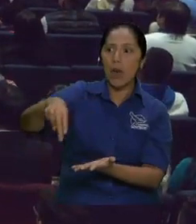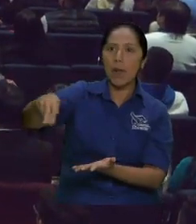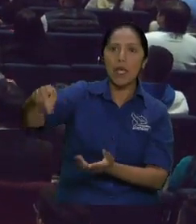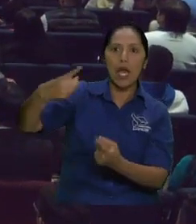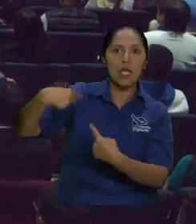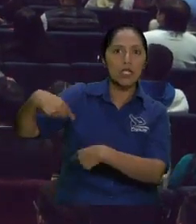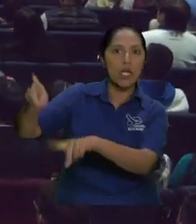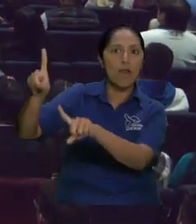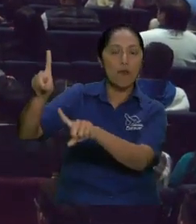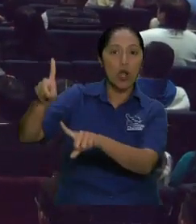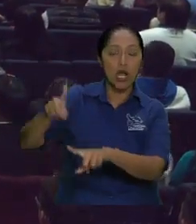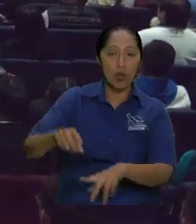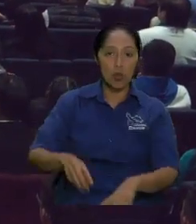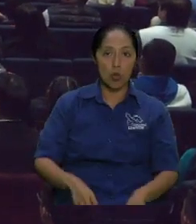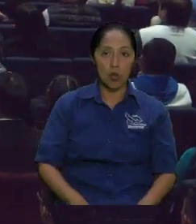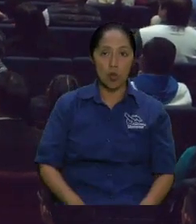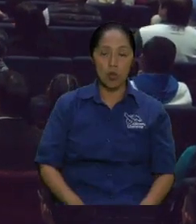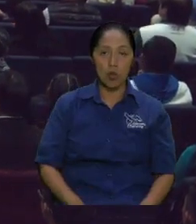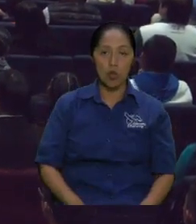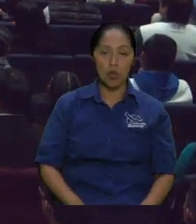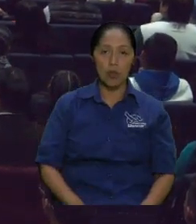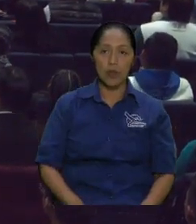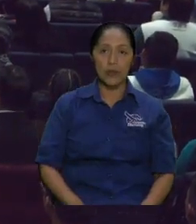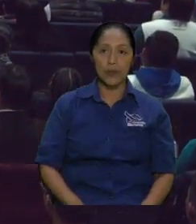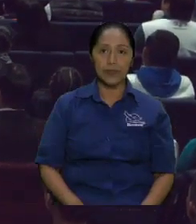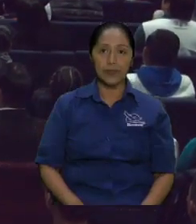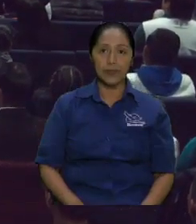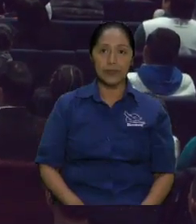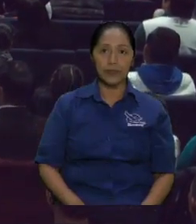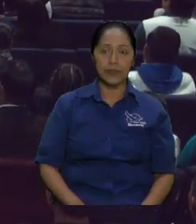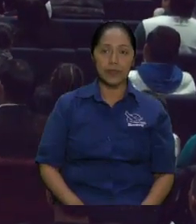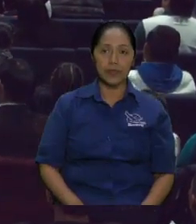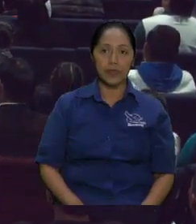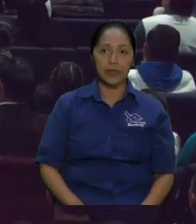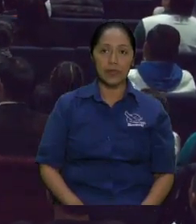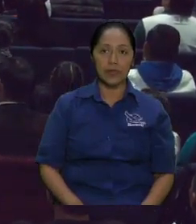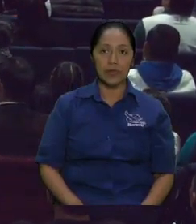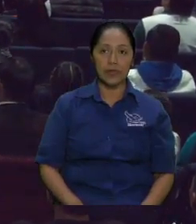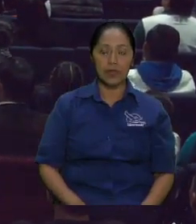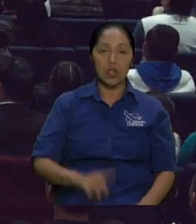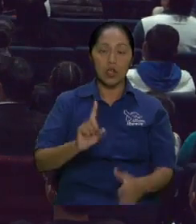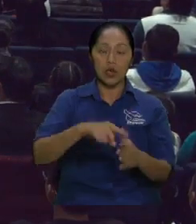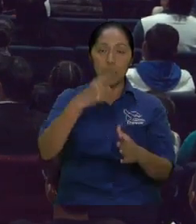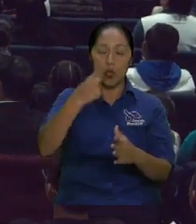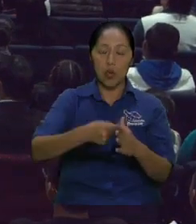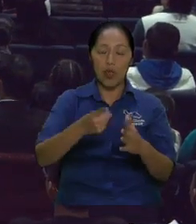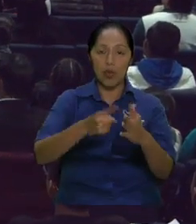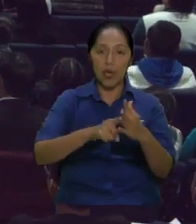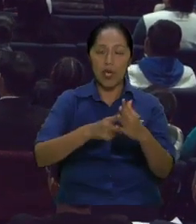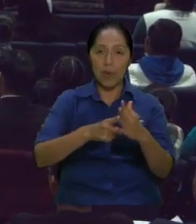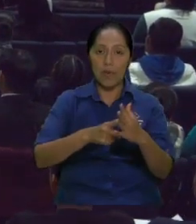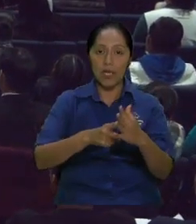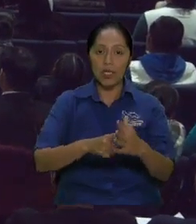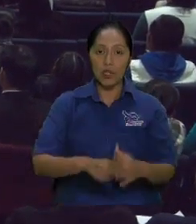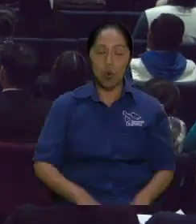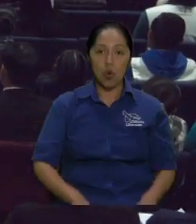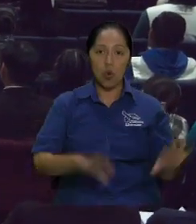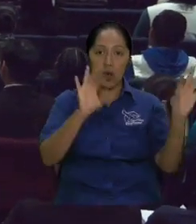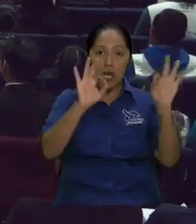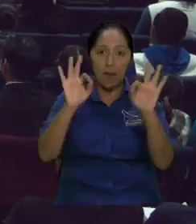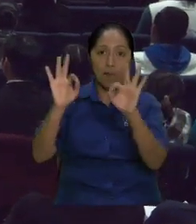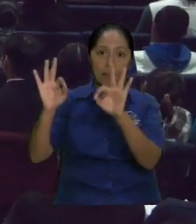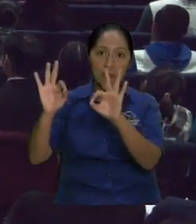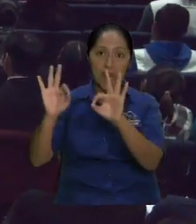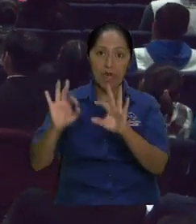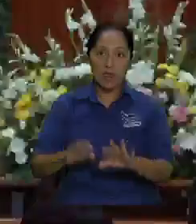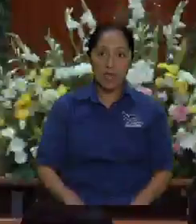unos mil hermano no estoy exagerando pero como estaba así atestada entonces ya yo creo que no sé si los hermanos estaban intercediendo para